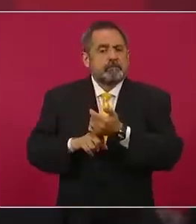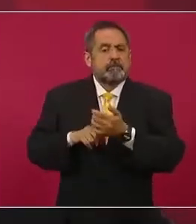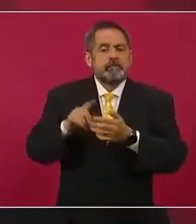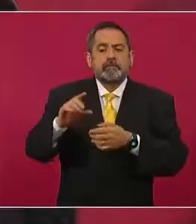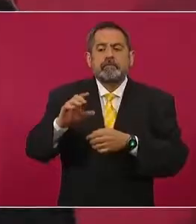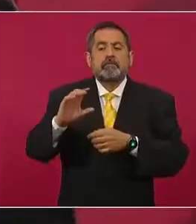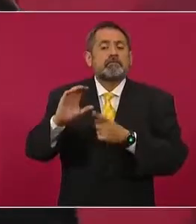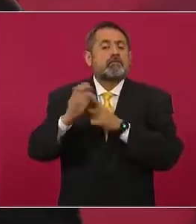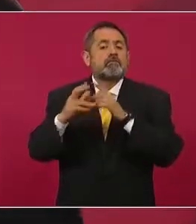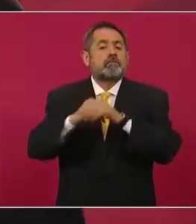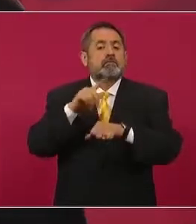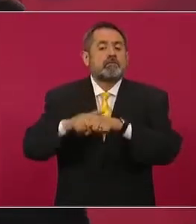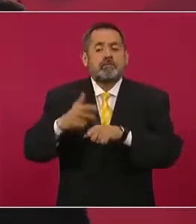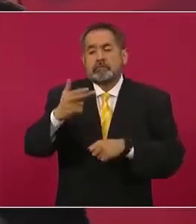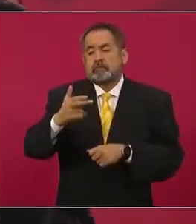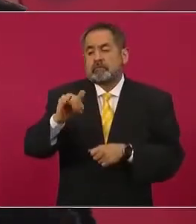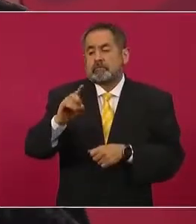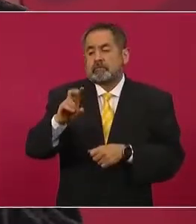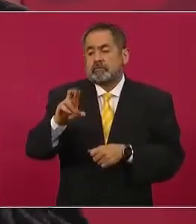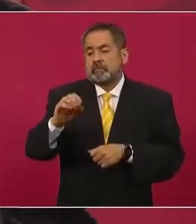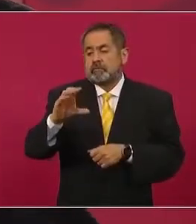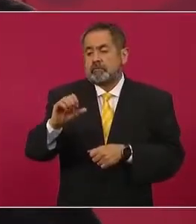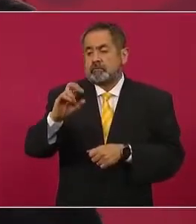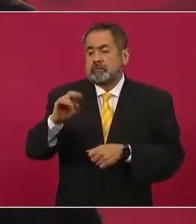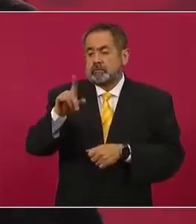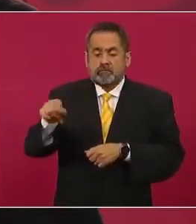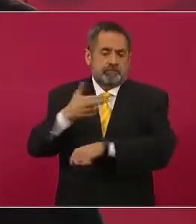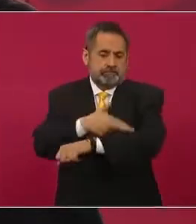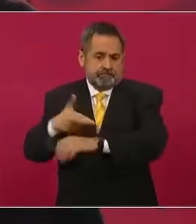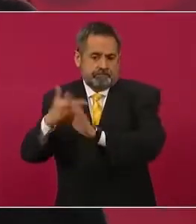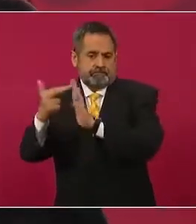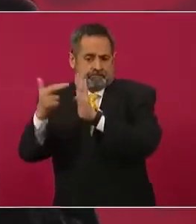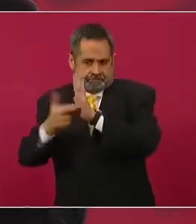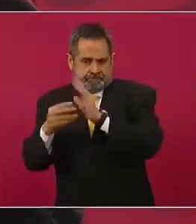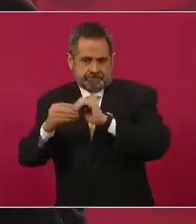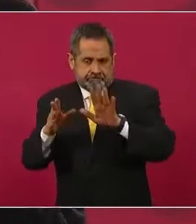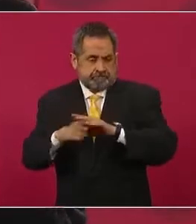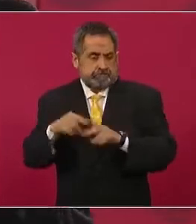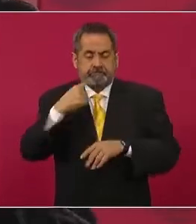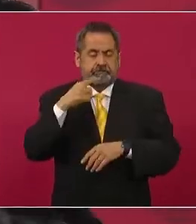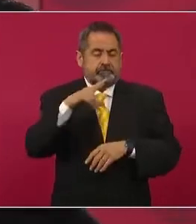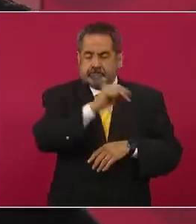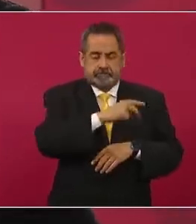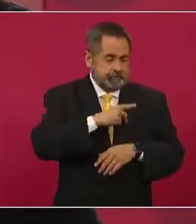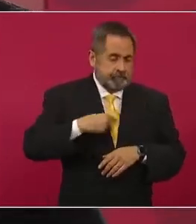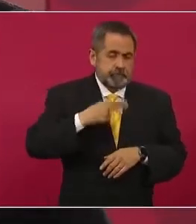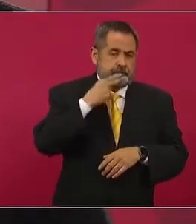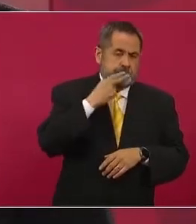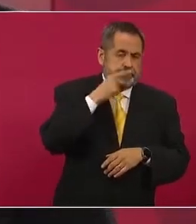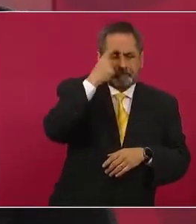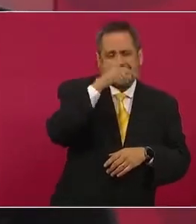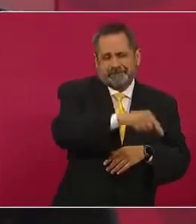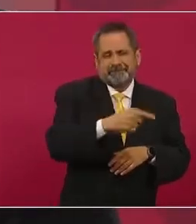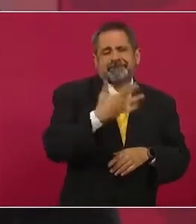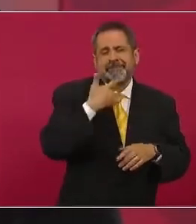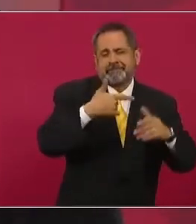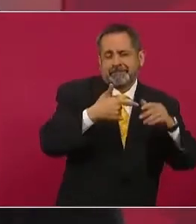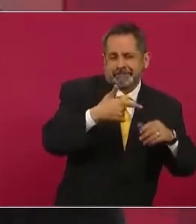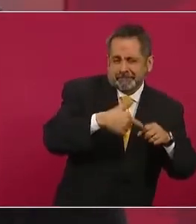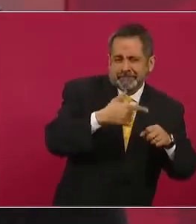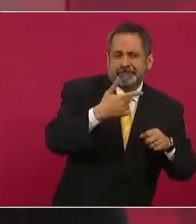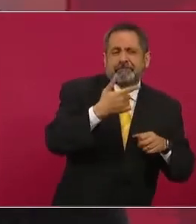Hidrocarburos regula de alguna manera la explotación, en este caso del petróleo o del gas, y